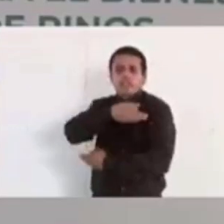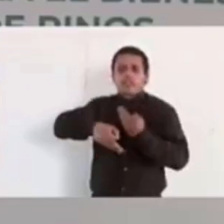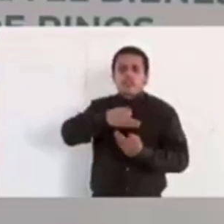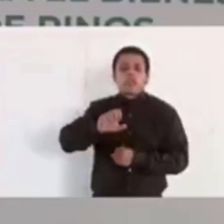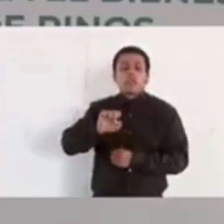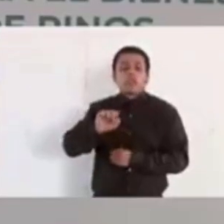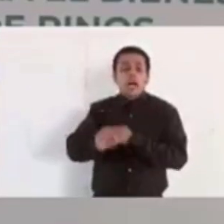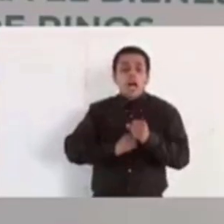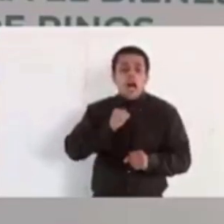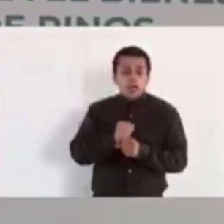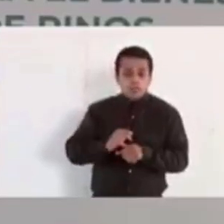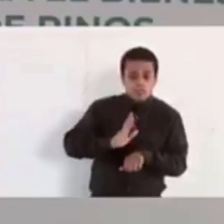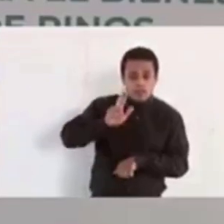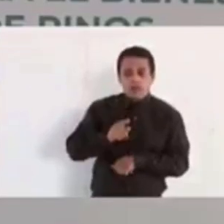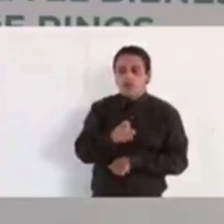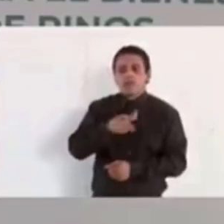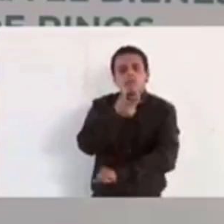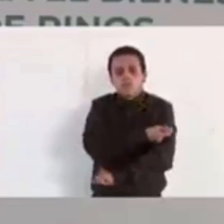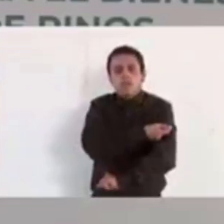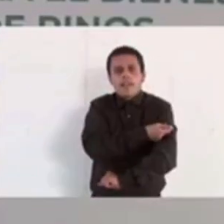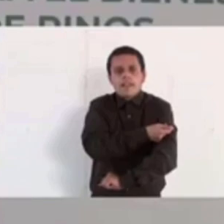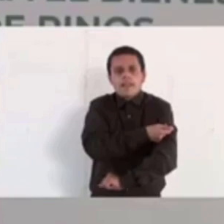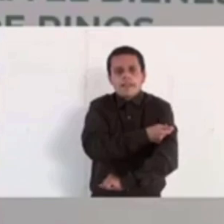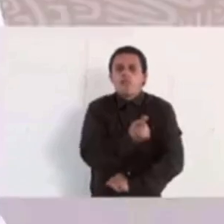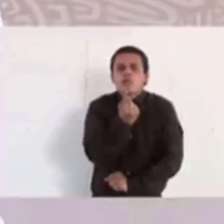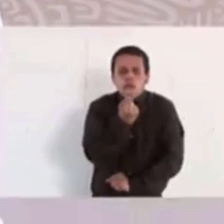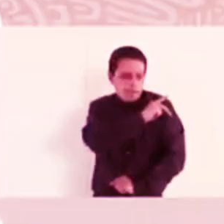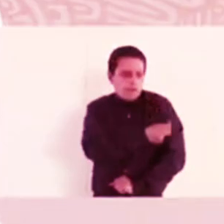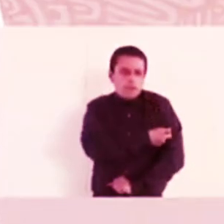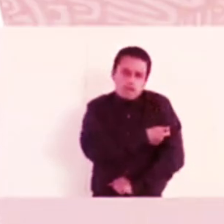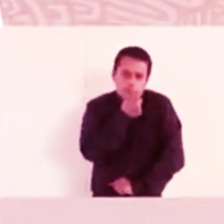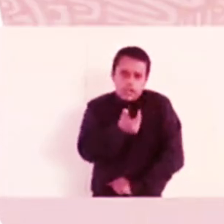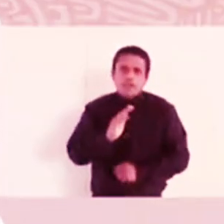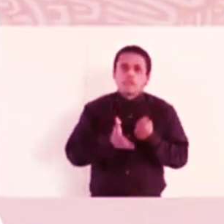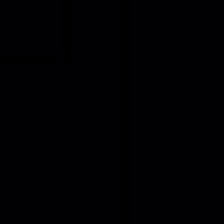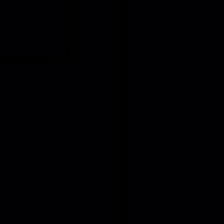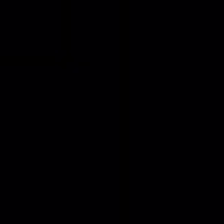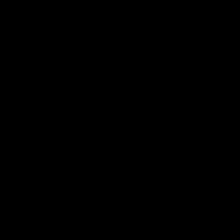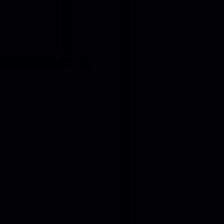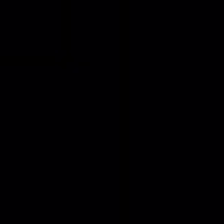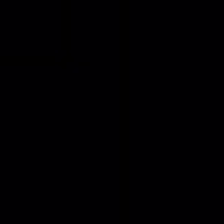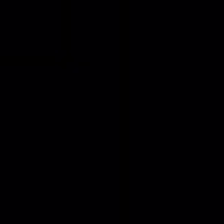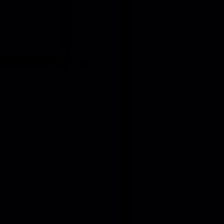los mayores de 60 años van a estar vacunados, cuando menos con una dosis, a finales de abril.